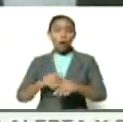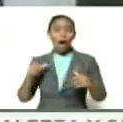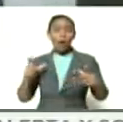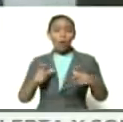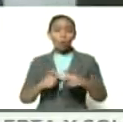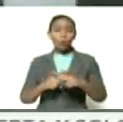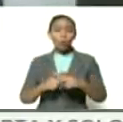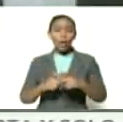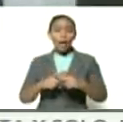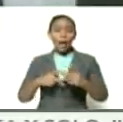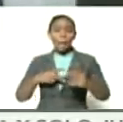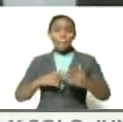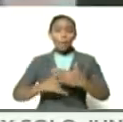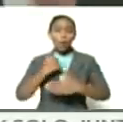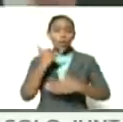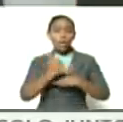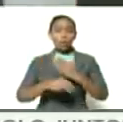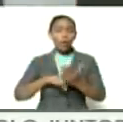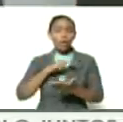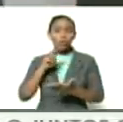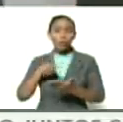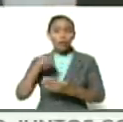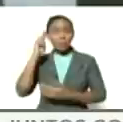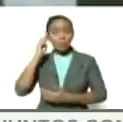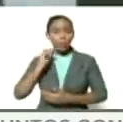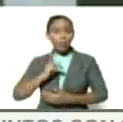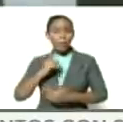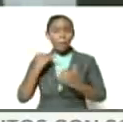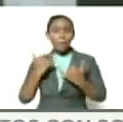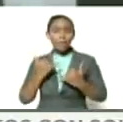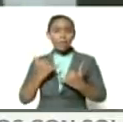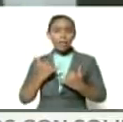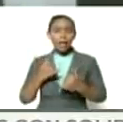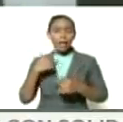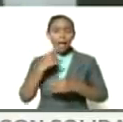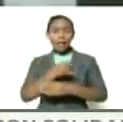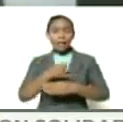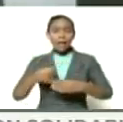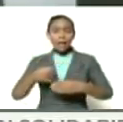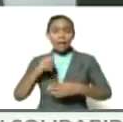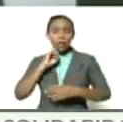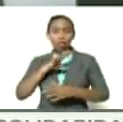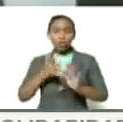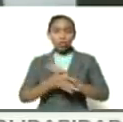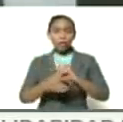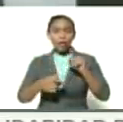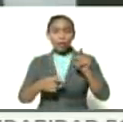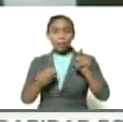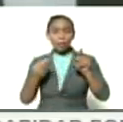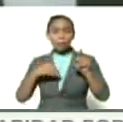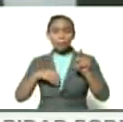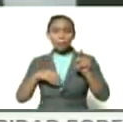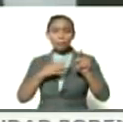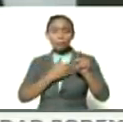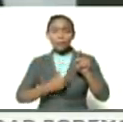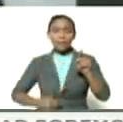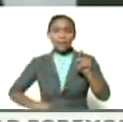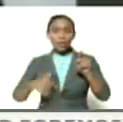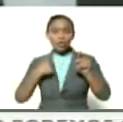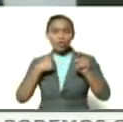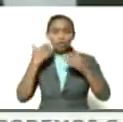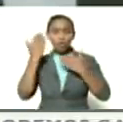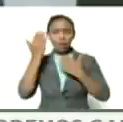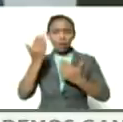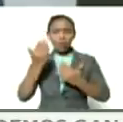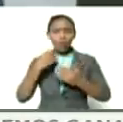y en el proyecto nacional Simón Bolívar del presente que son traza una línea histórica por lo demás presidente yo saludo